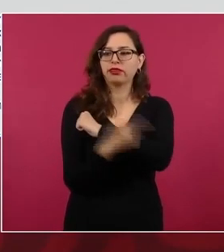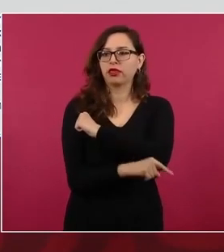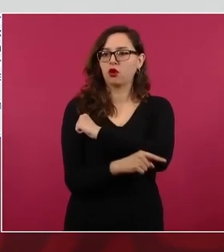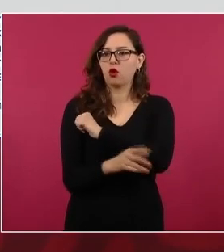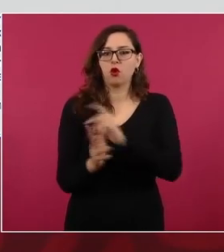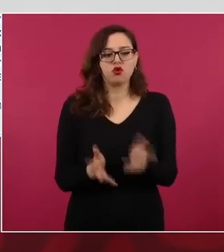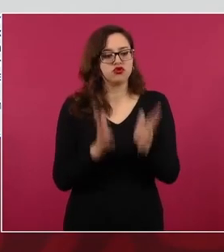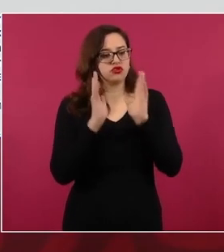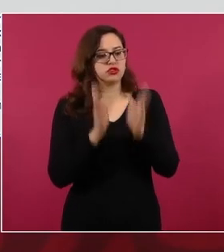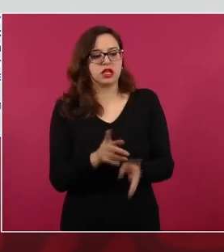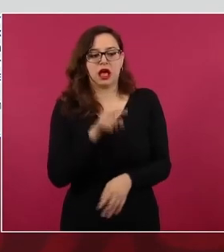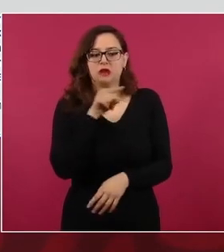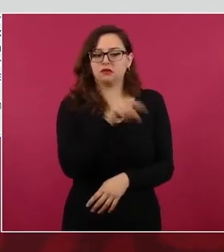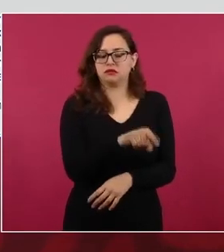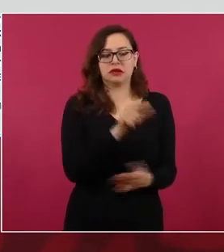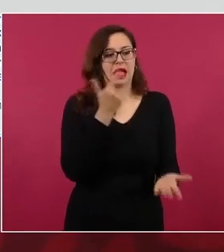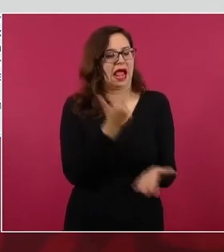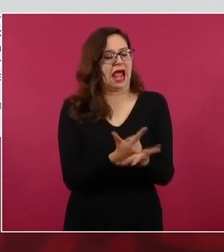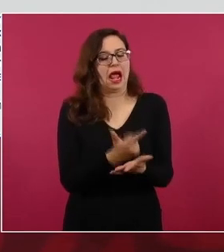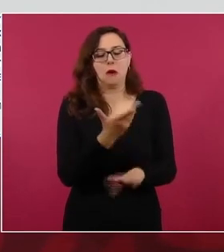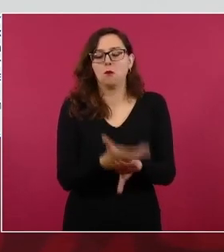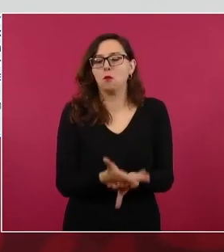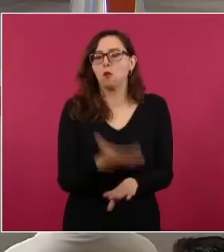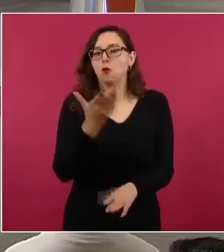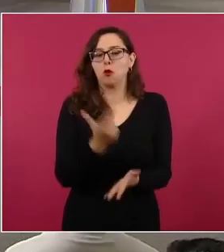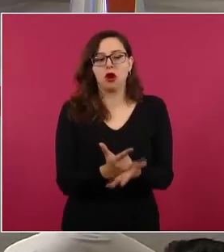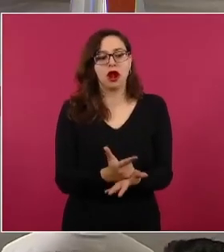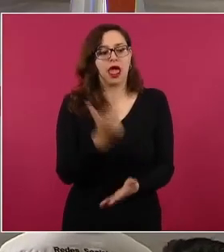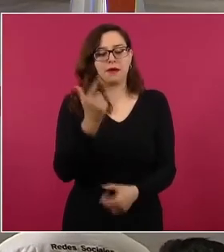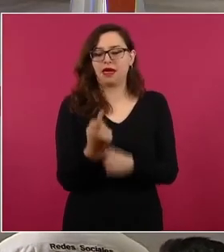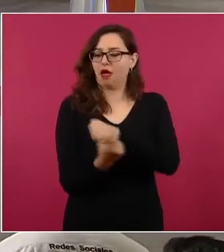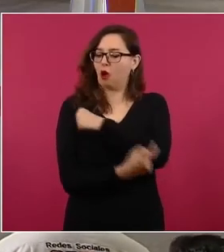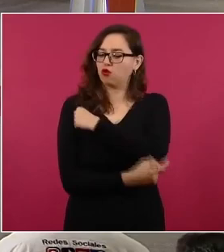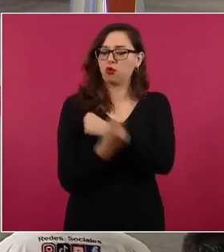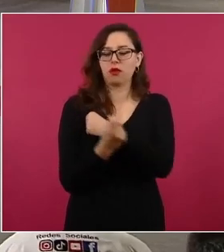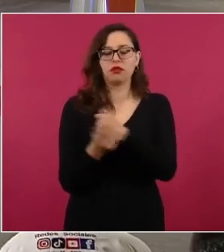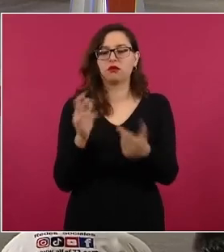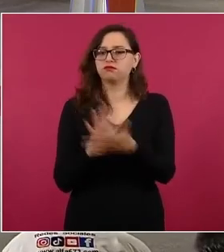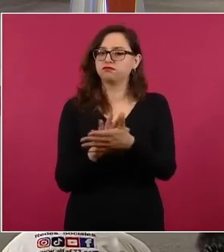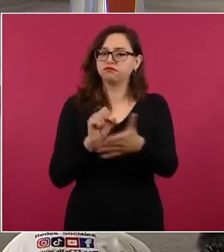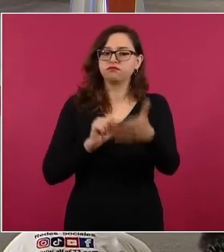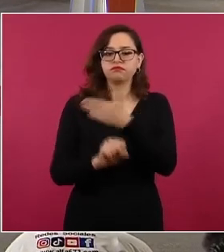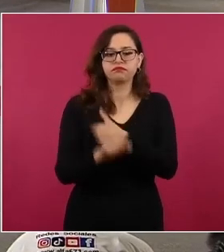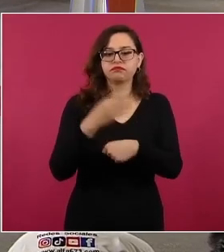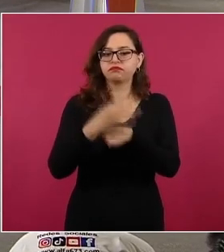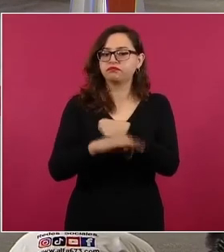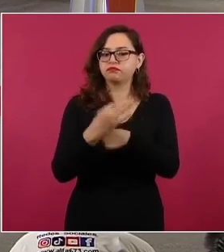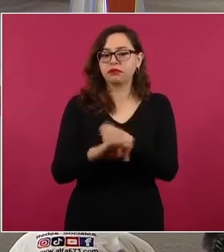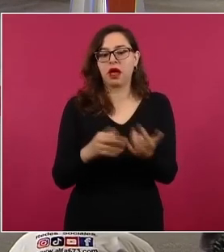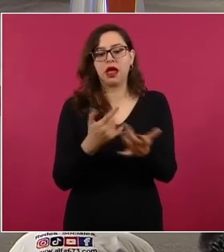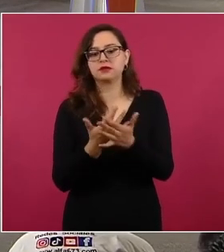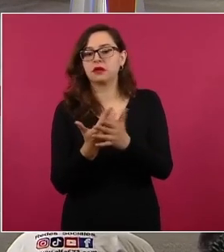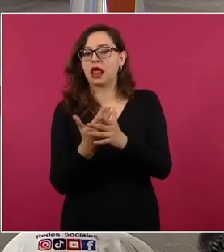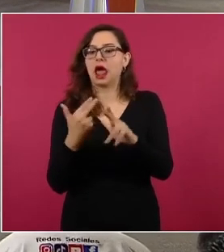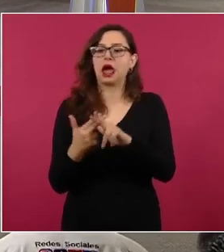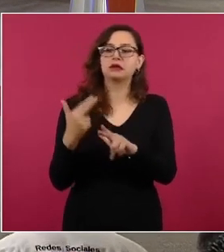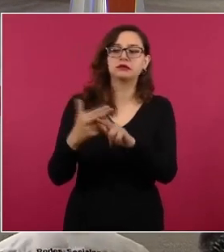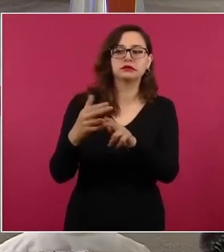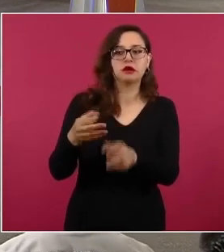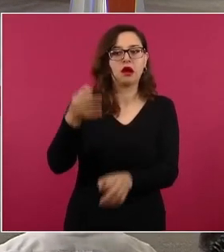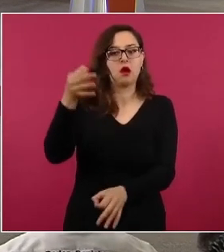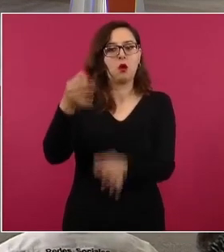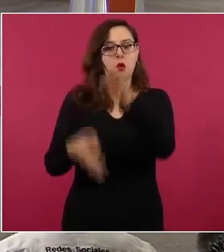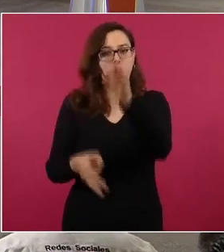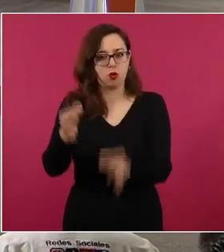de manera oficiosa o automática, es decir, una vez que es vinculado a proceso penal